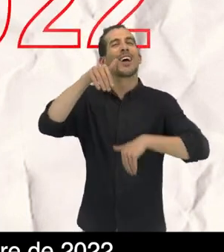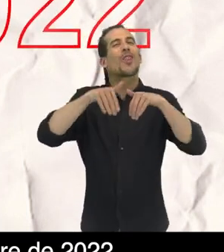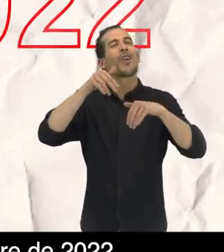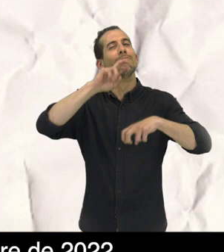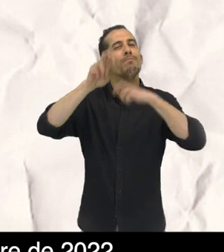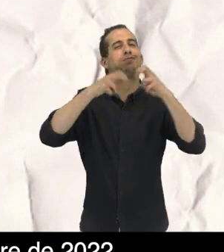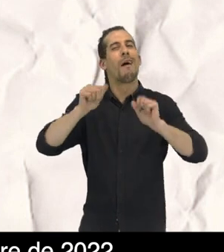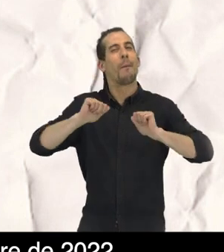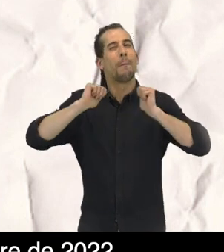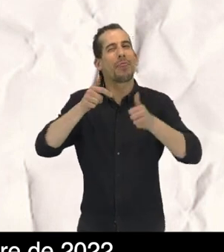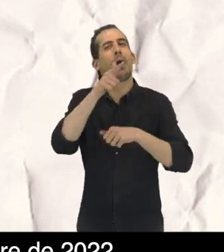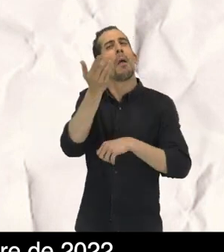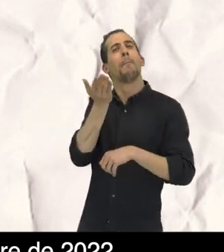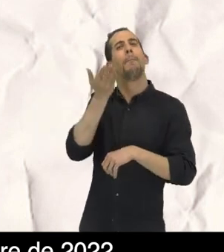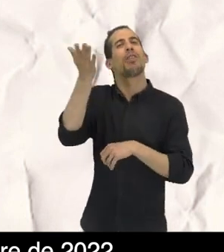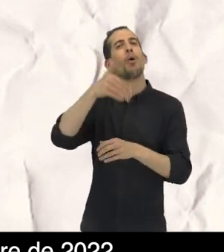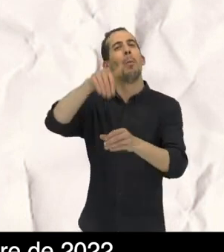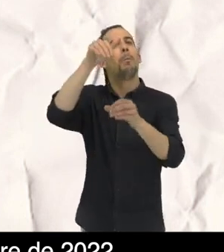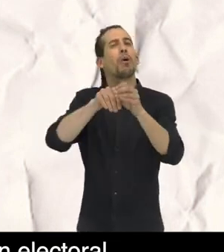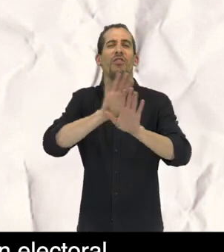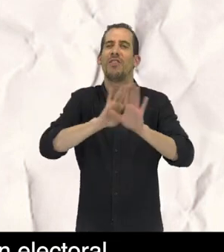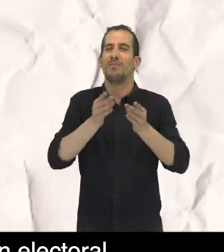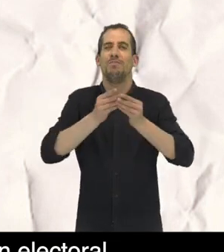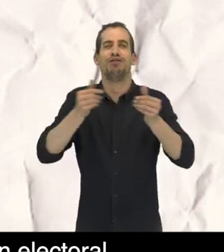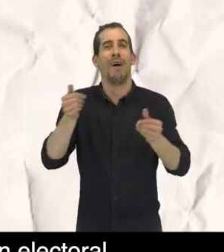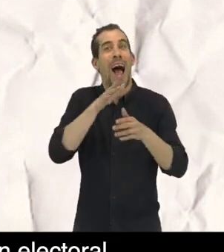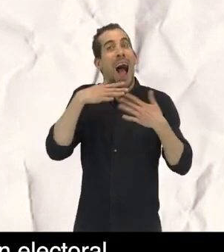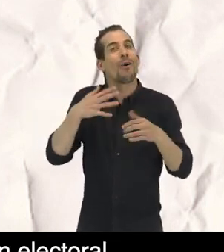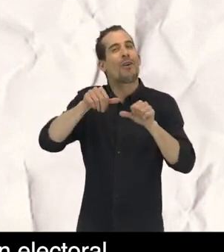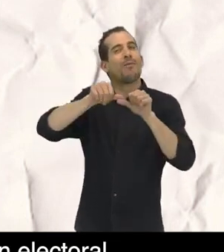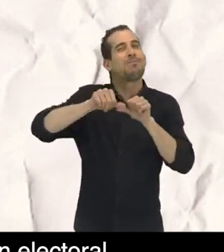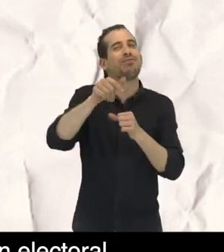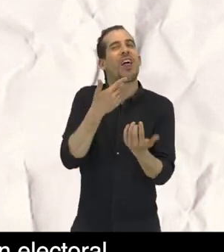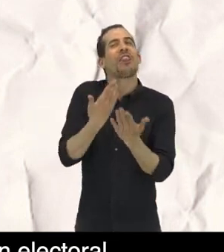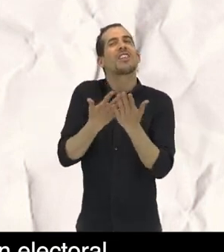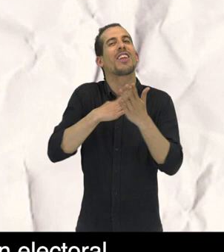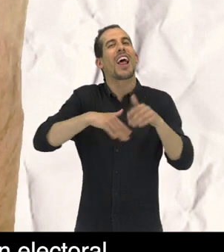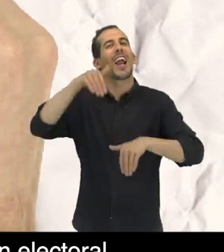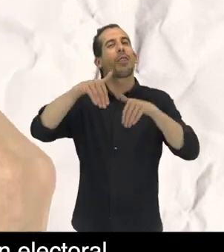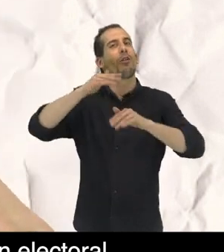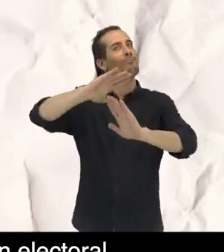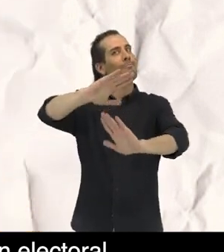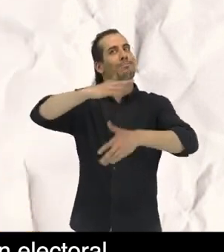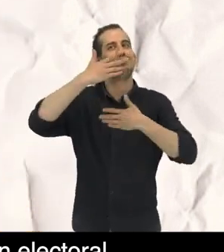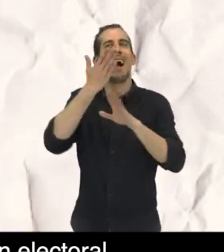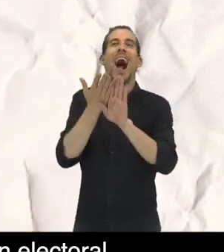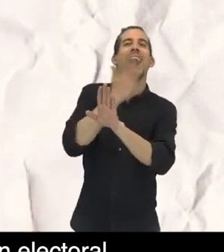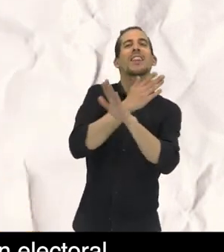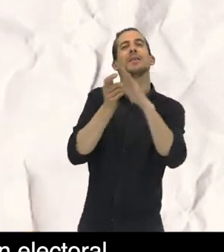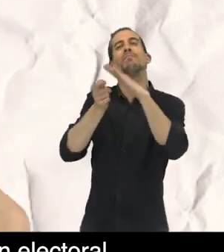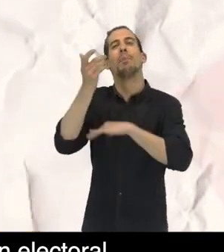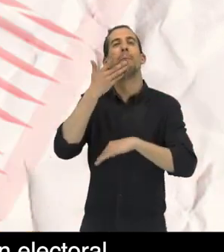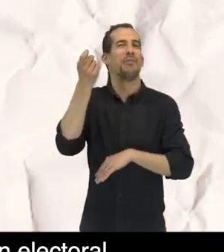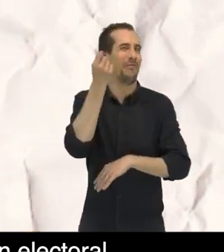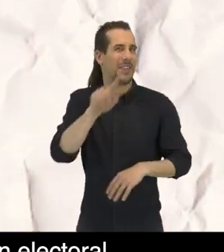2022, se ha suprimido el voto rogado, por lo que a partir de ahora recibirás la documentación electoral de oficio sin tener que